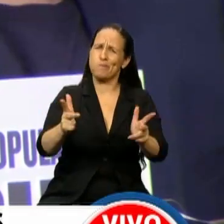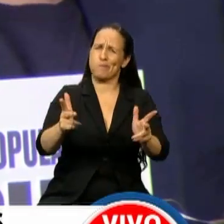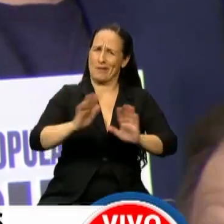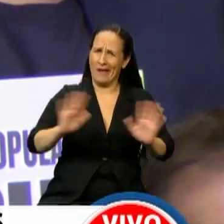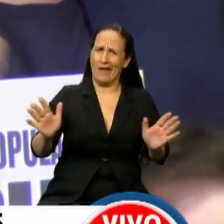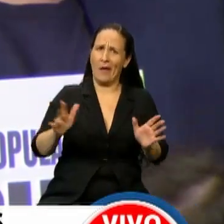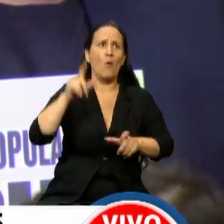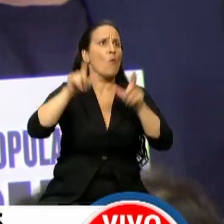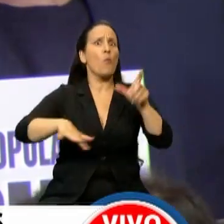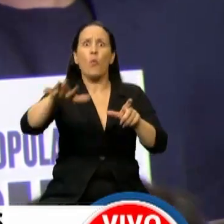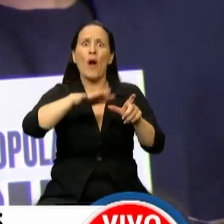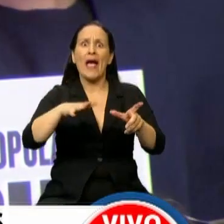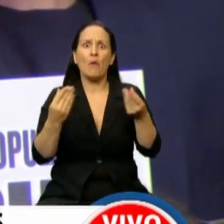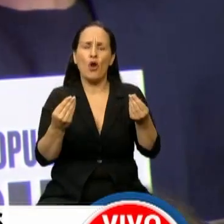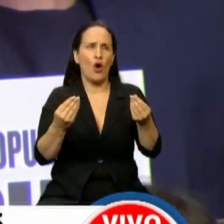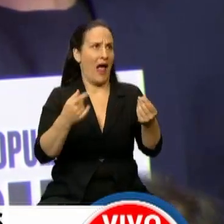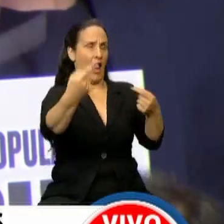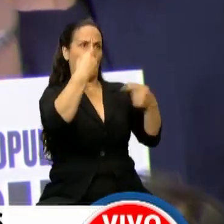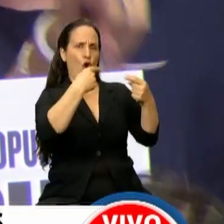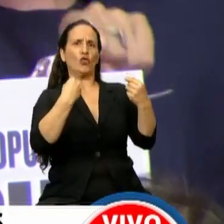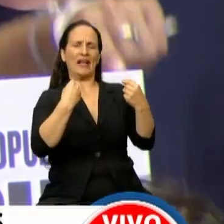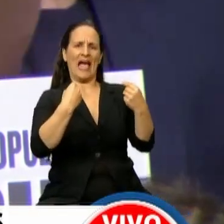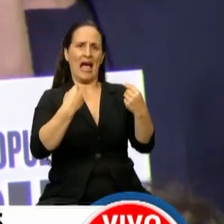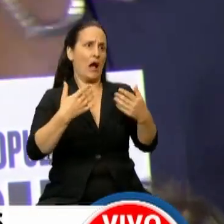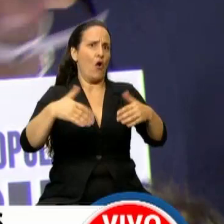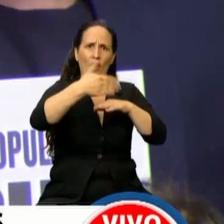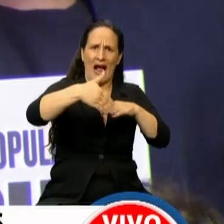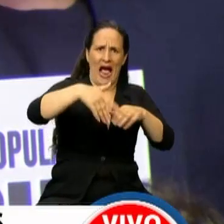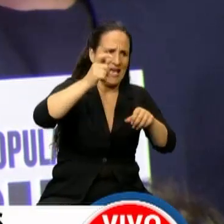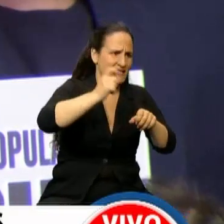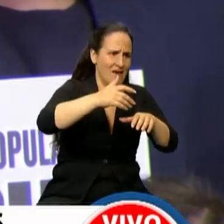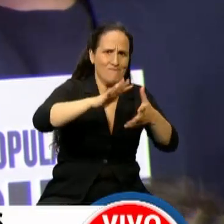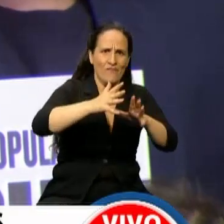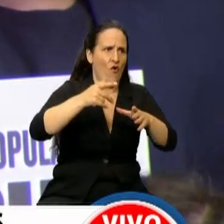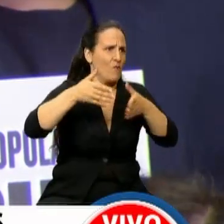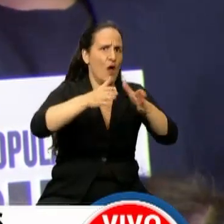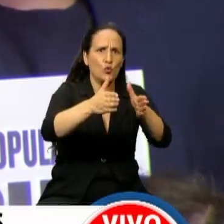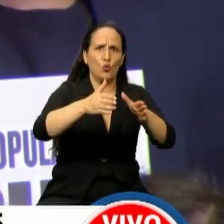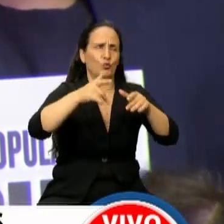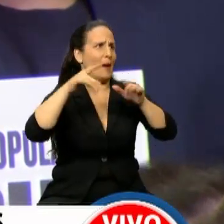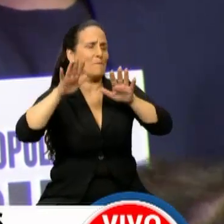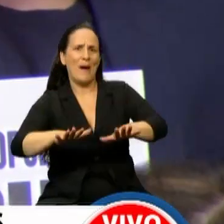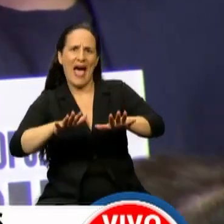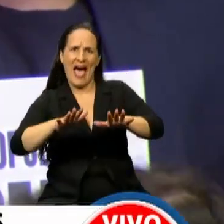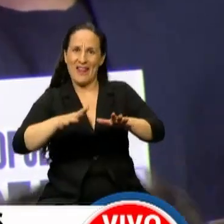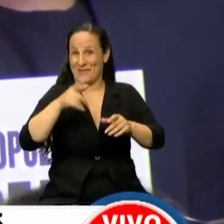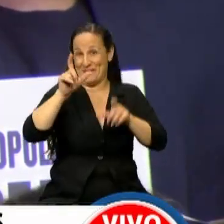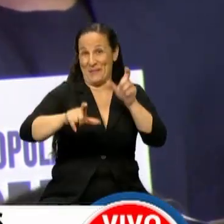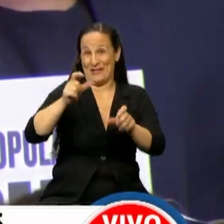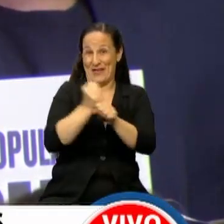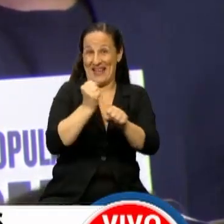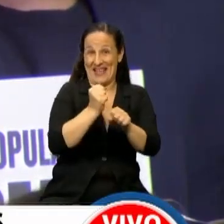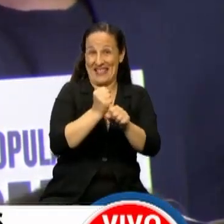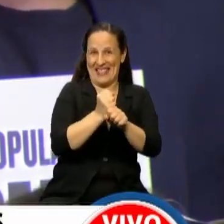el pueblo toma cuando se trata de ataques. Piquetes, cortes de ruta, paros, como el de los trabajadores